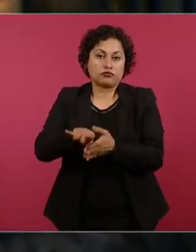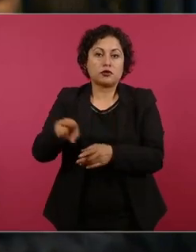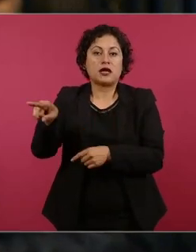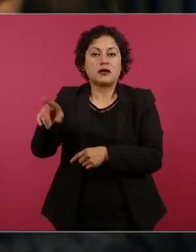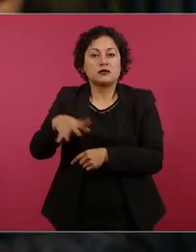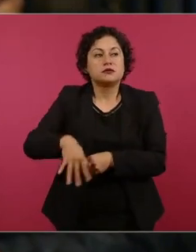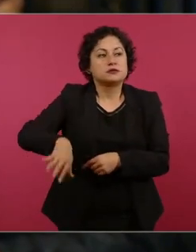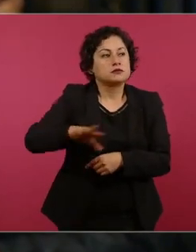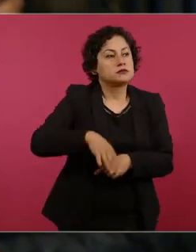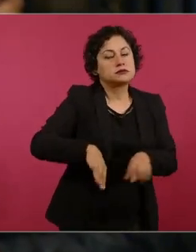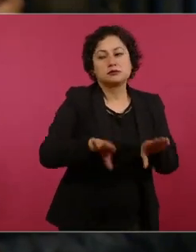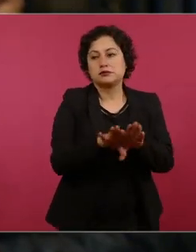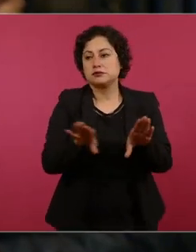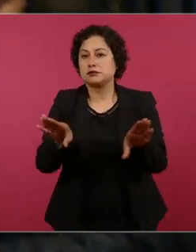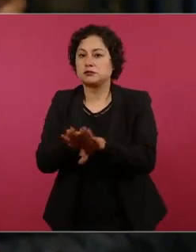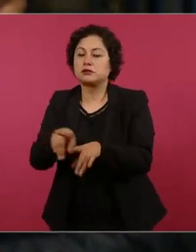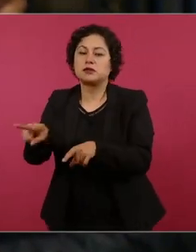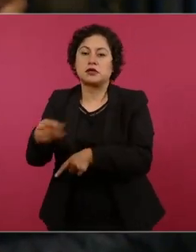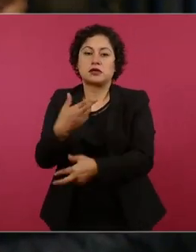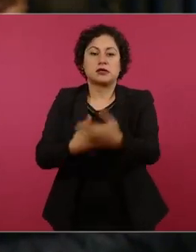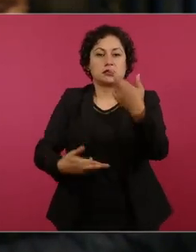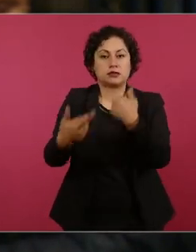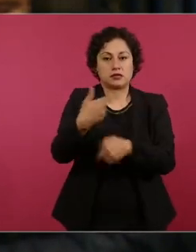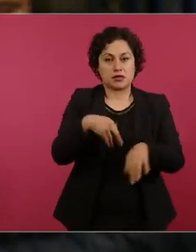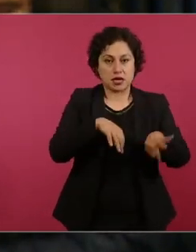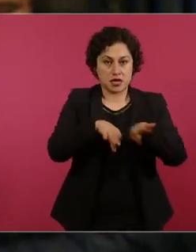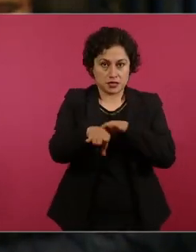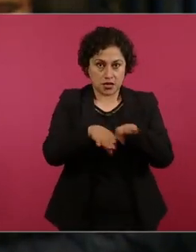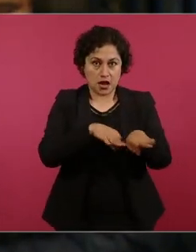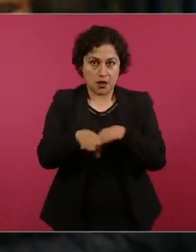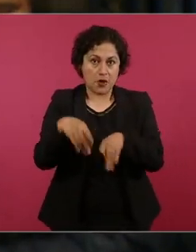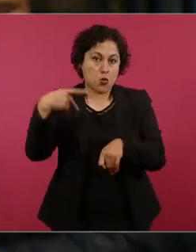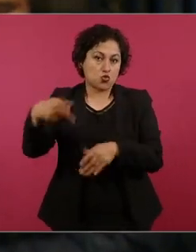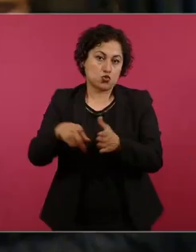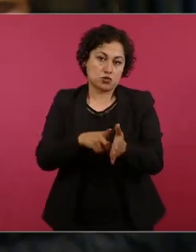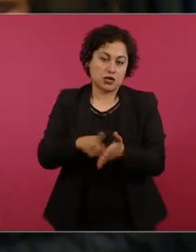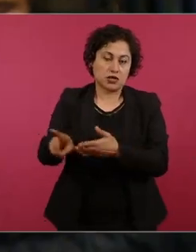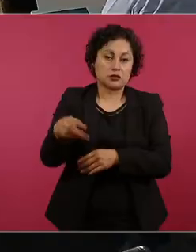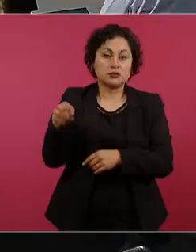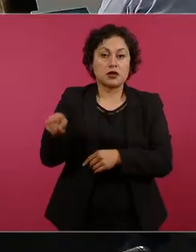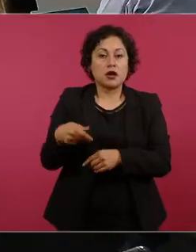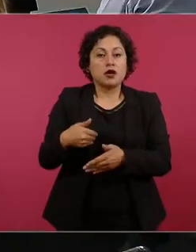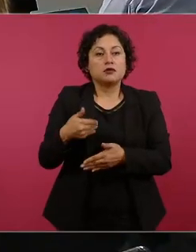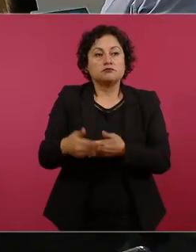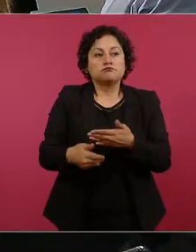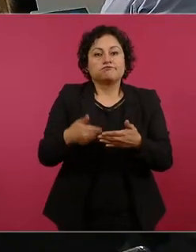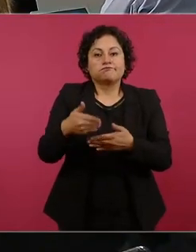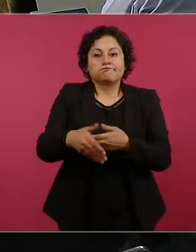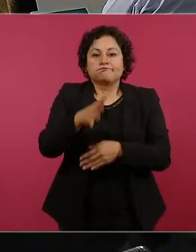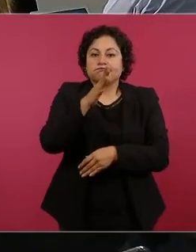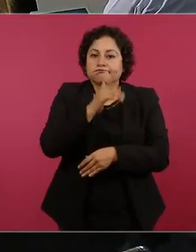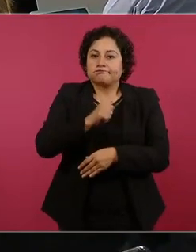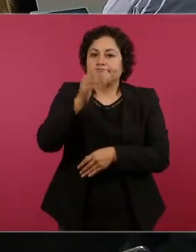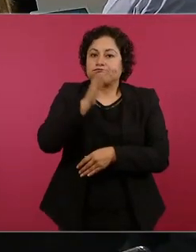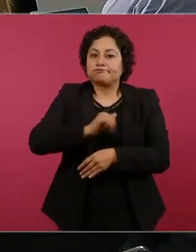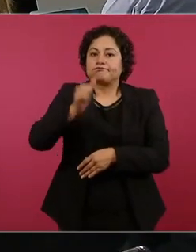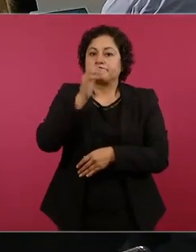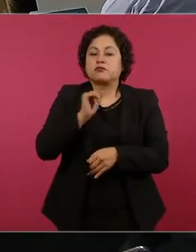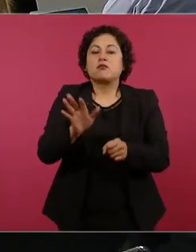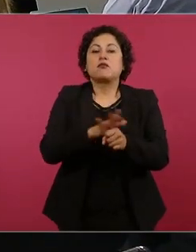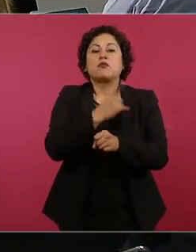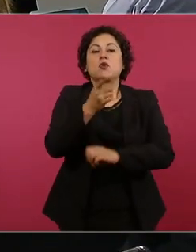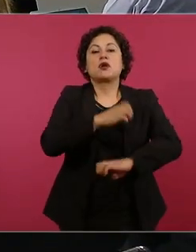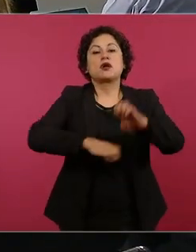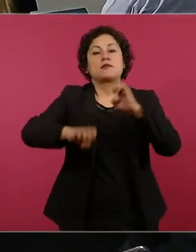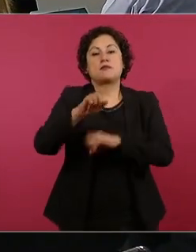recuperar su posición laboral sus derechos etcétera simplemente no ha habido manera de que la empresa petróleos mexicanos en